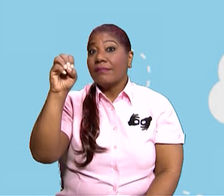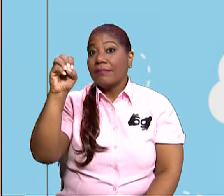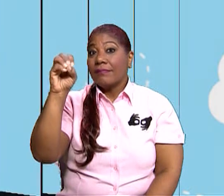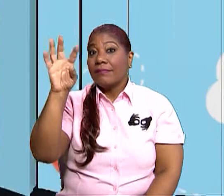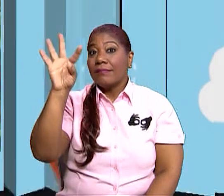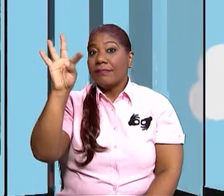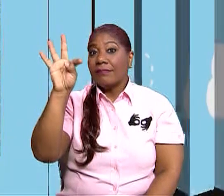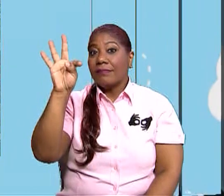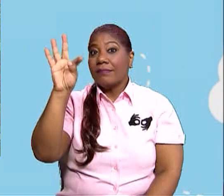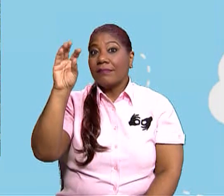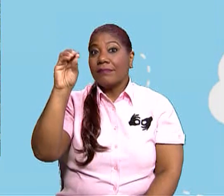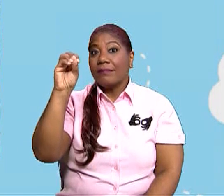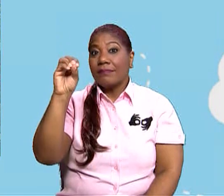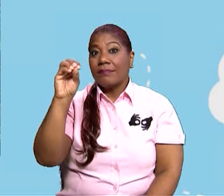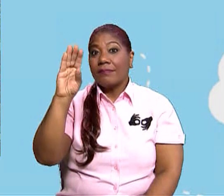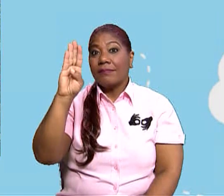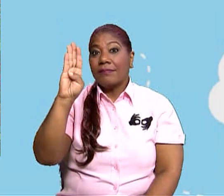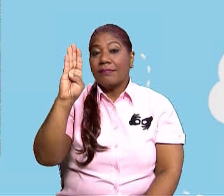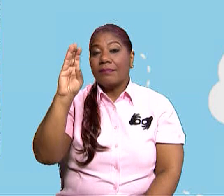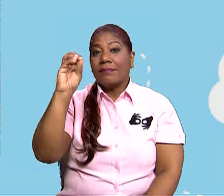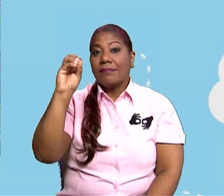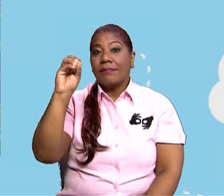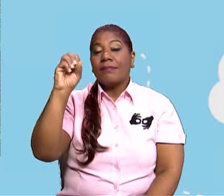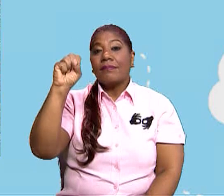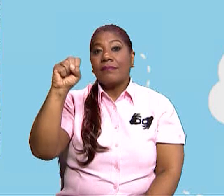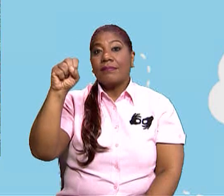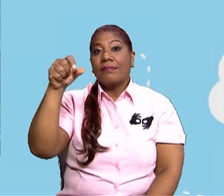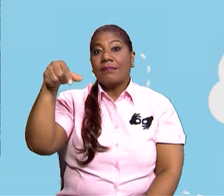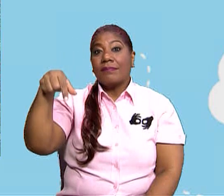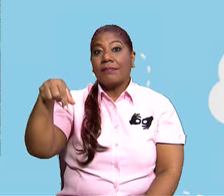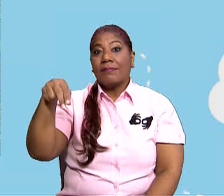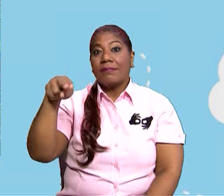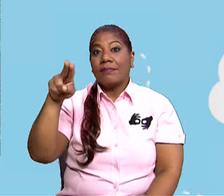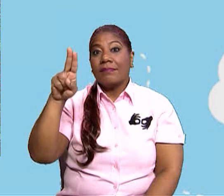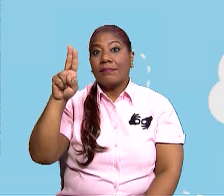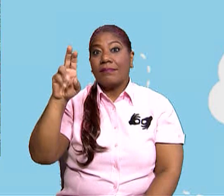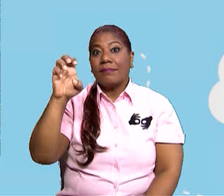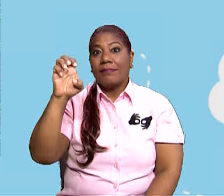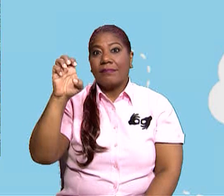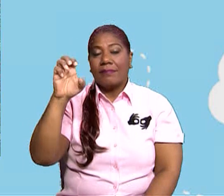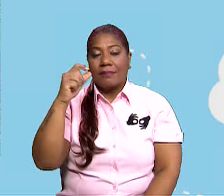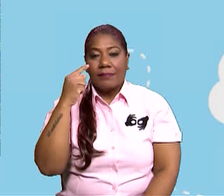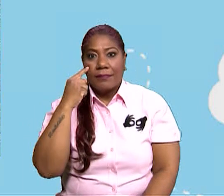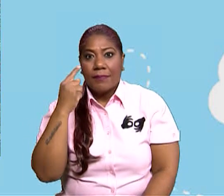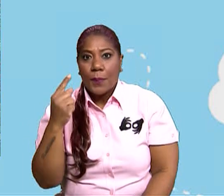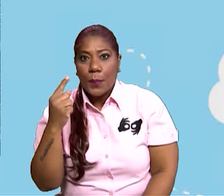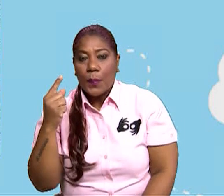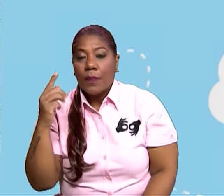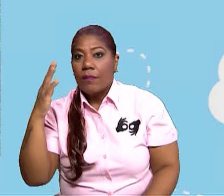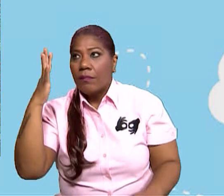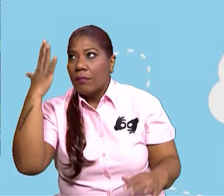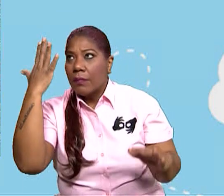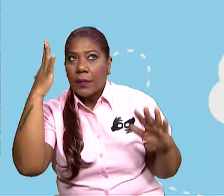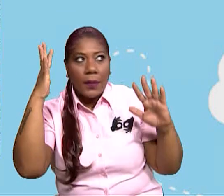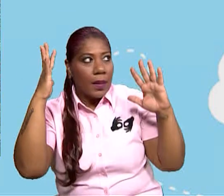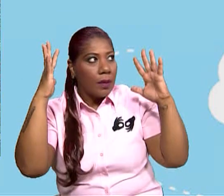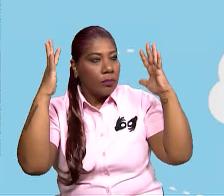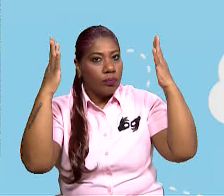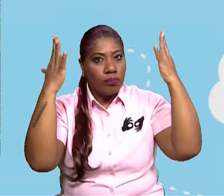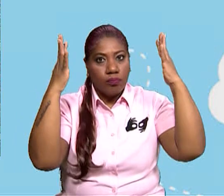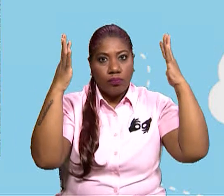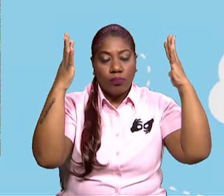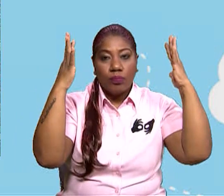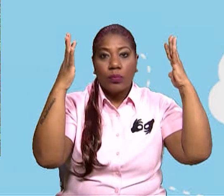a ver qué es el sotobosque. Es la parte más húmeda, donde se entremezclan los arbustos y